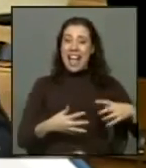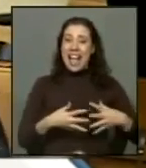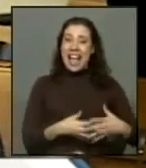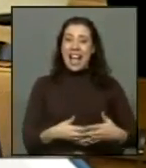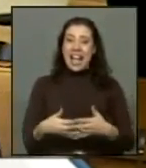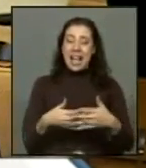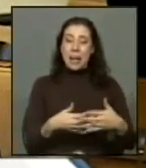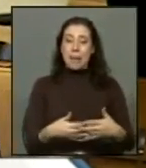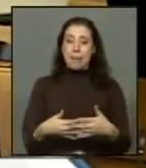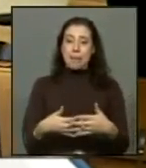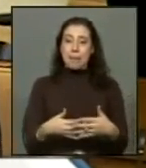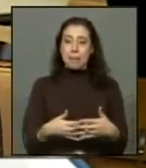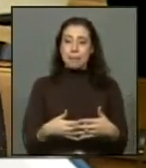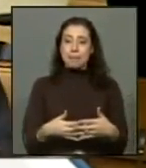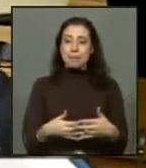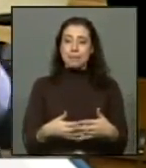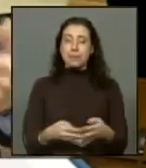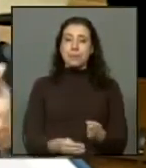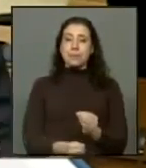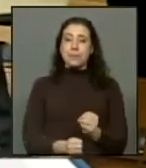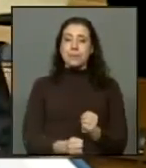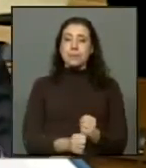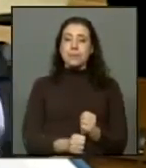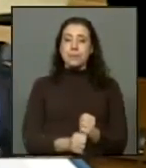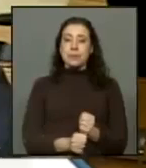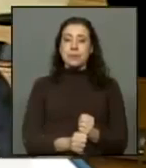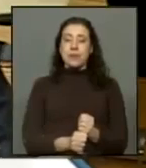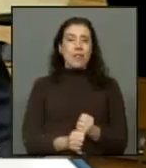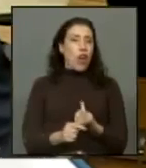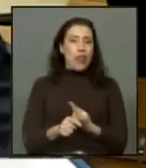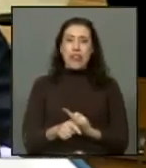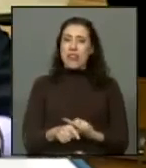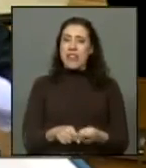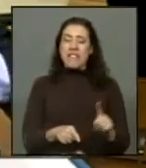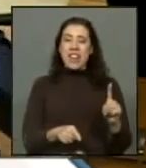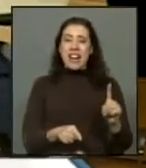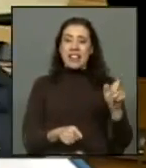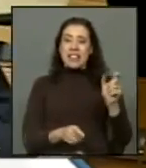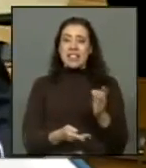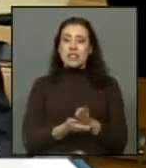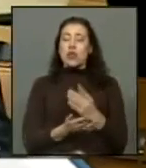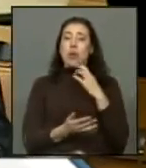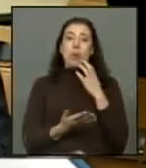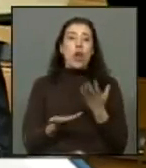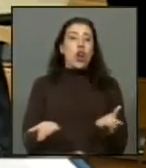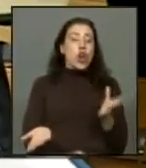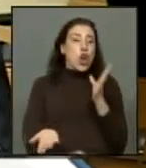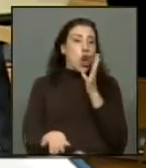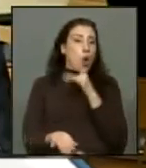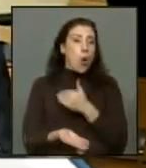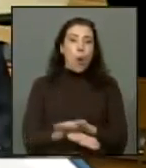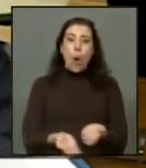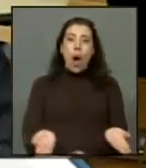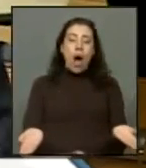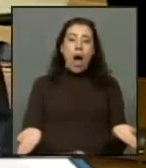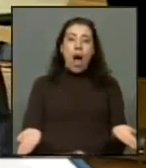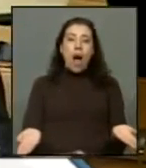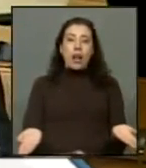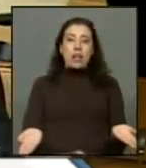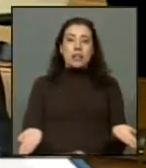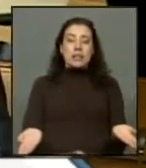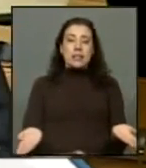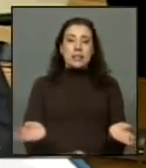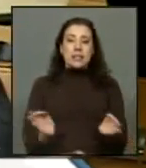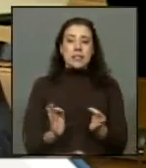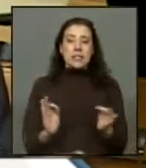haciendo trabajo absolutamente distinto a los que estudian, porque no hay una instancia